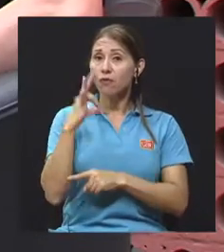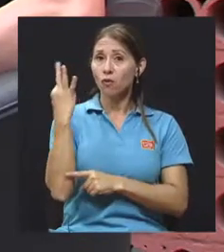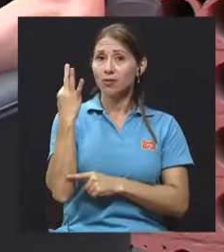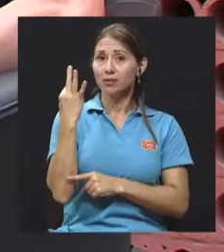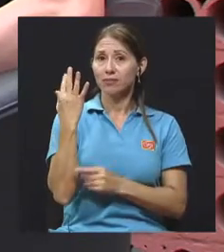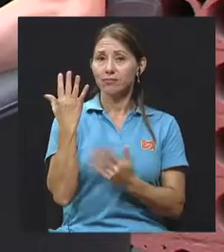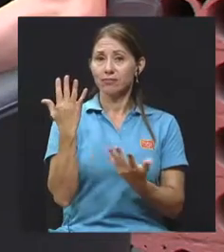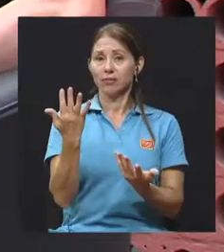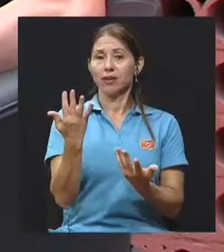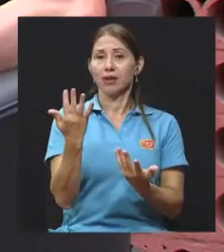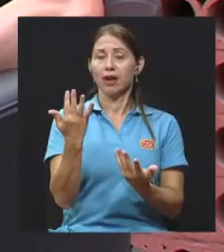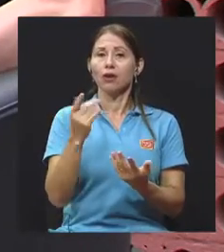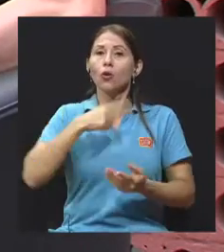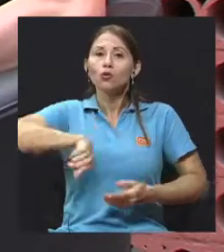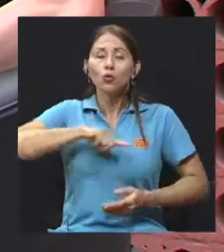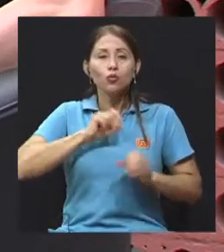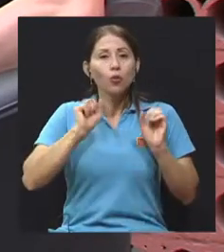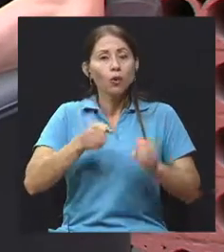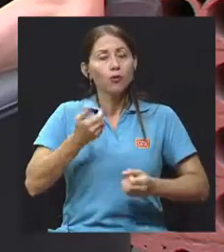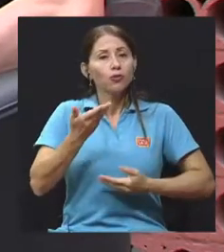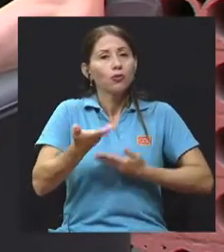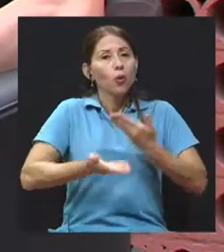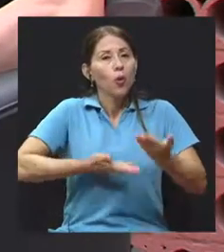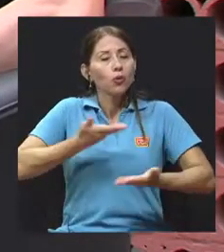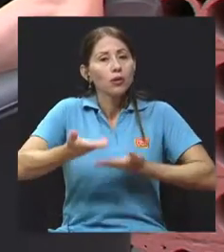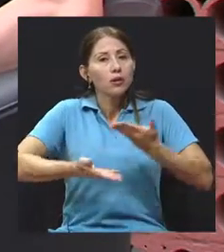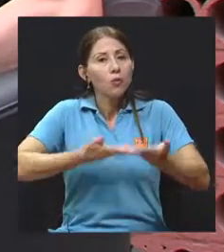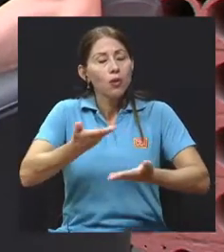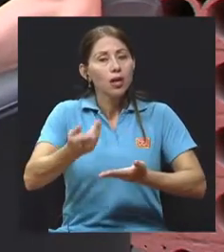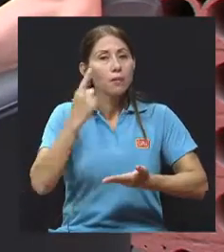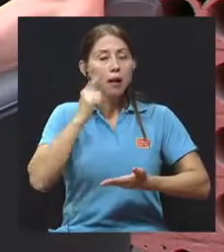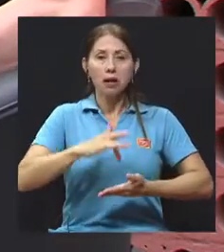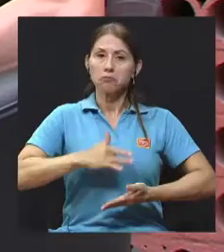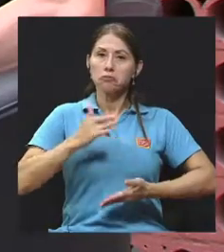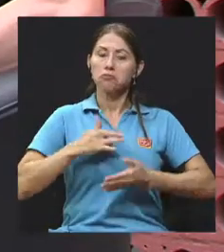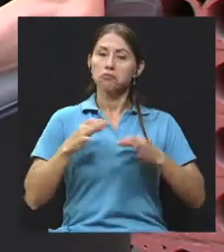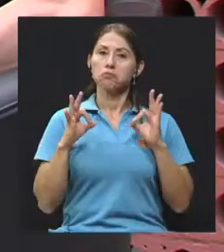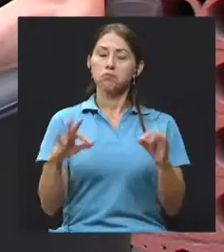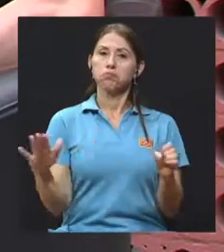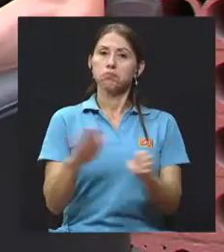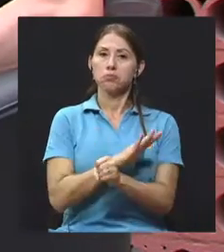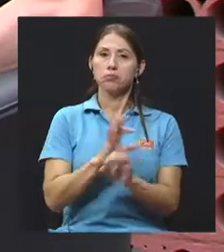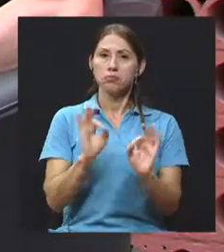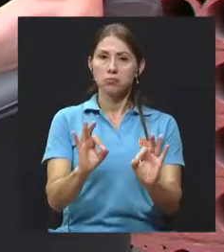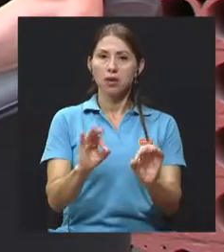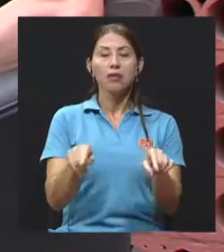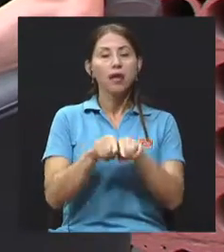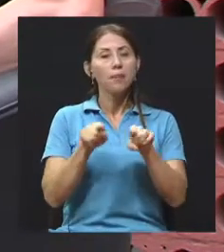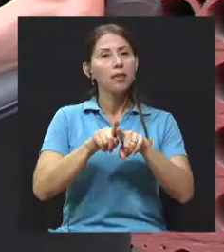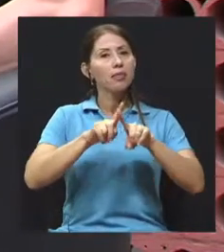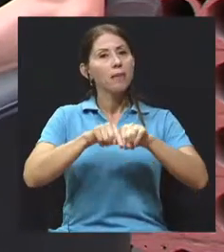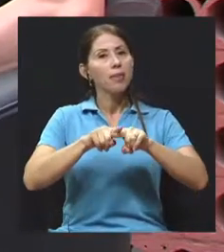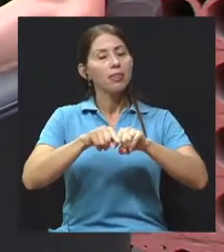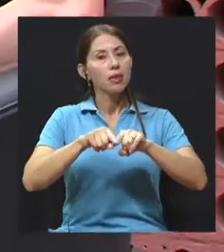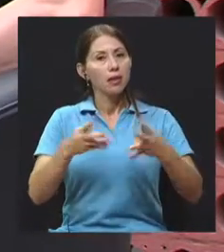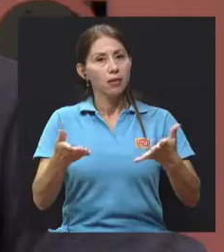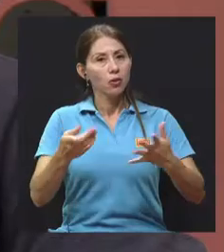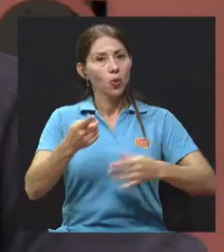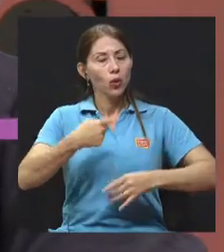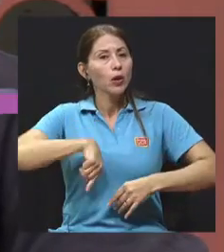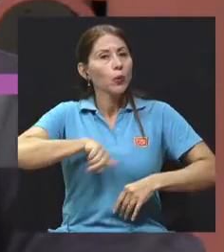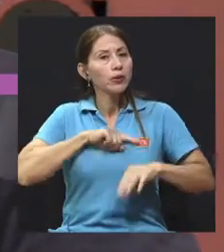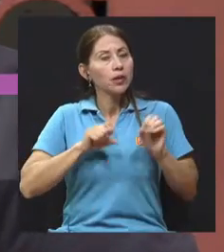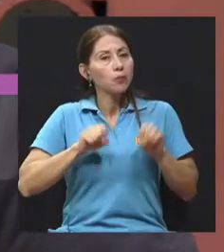podemos, cada uno de nosotros, contribuir a lo que corresponde al bienestar integral y dependiendo también de nuestras posibilidades